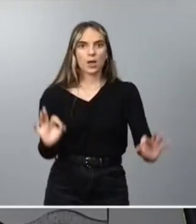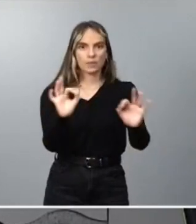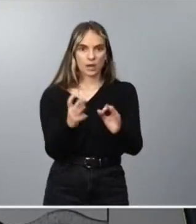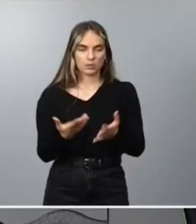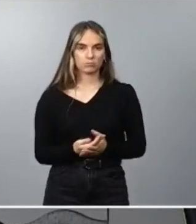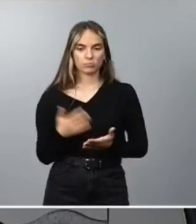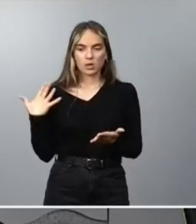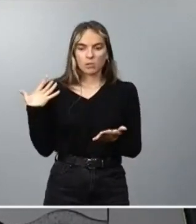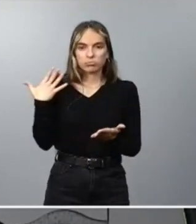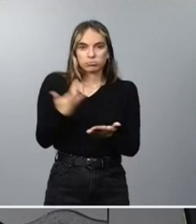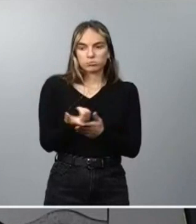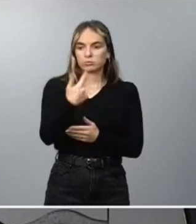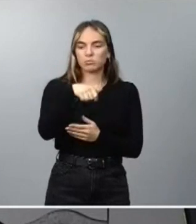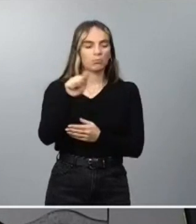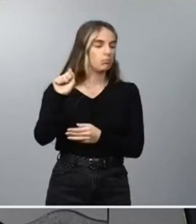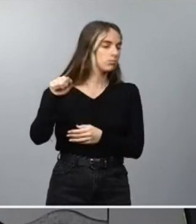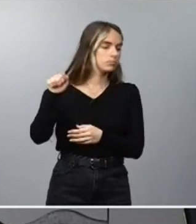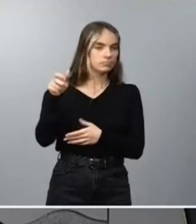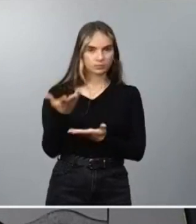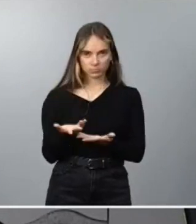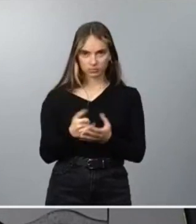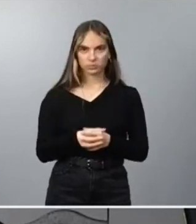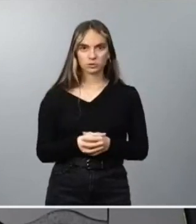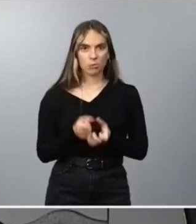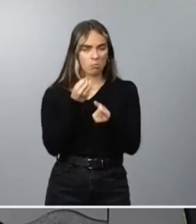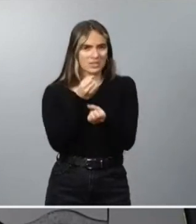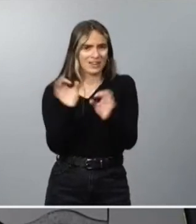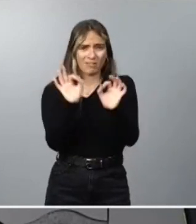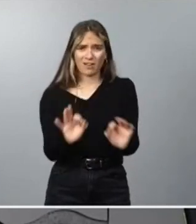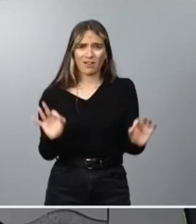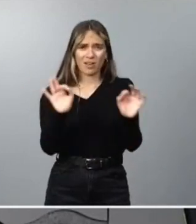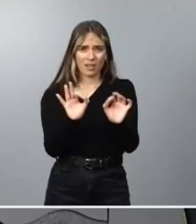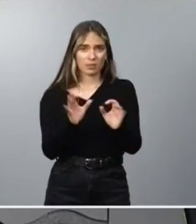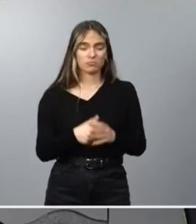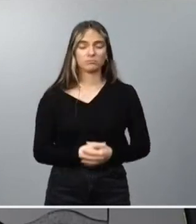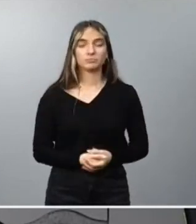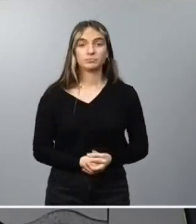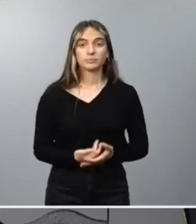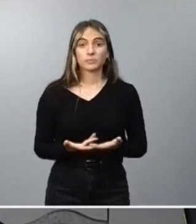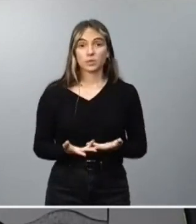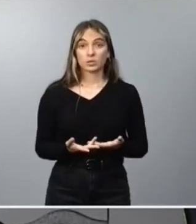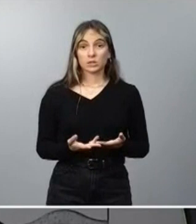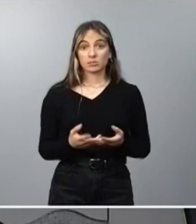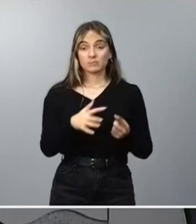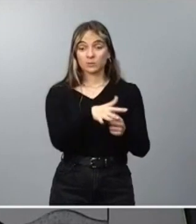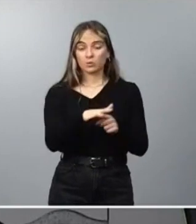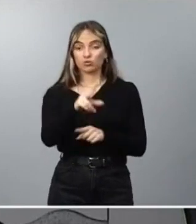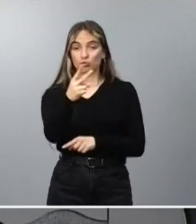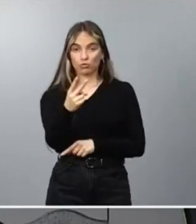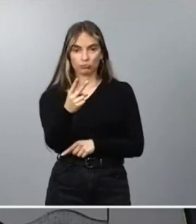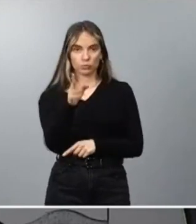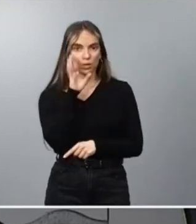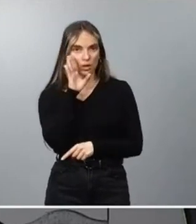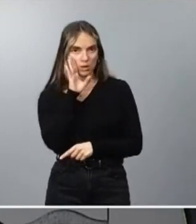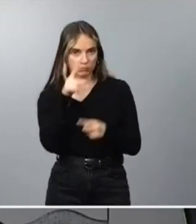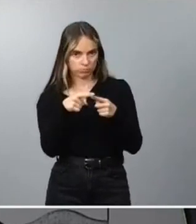tenido indiferencia, como digo, ninguna alegación, ningún comentario, por tanto consentimiento, pero en dos ocasiones una ya comentada y